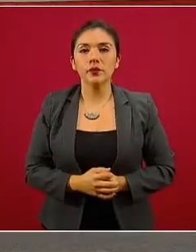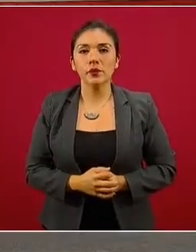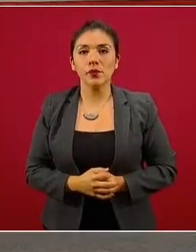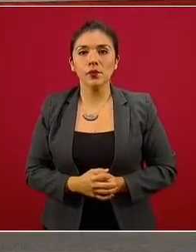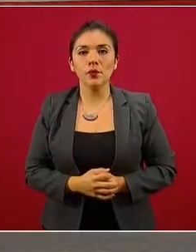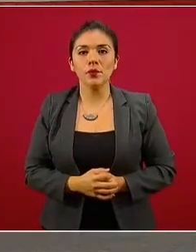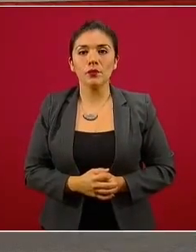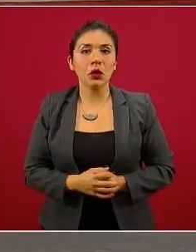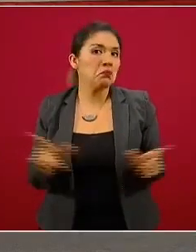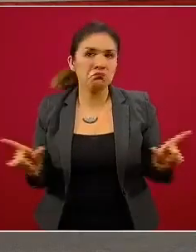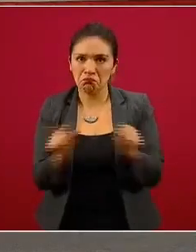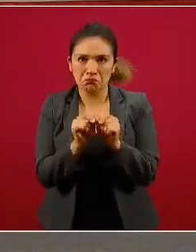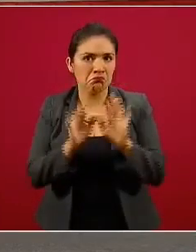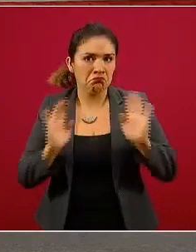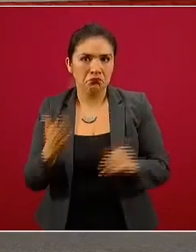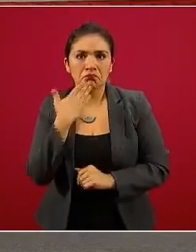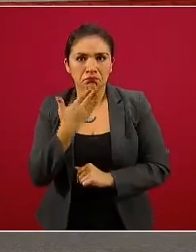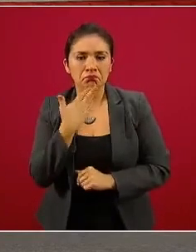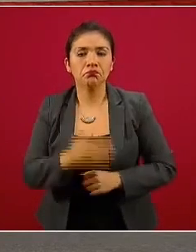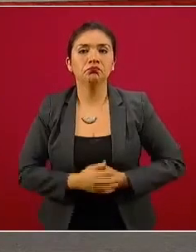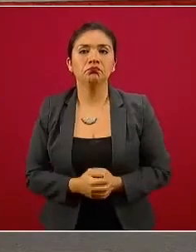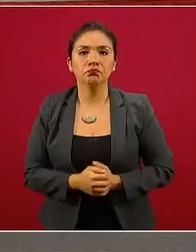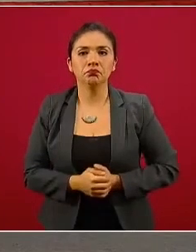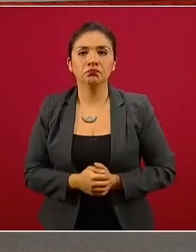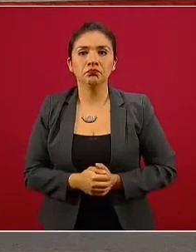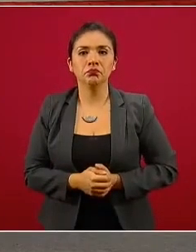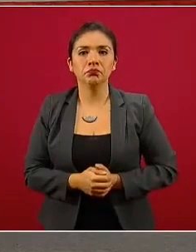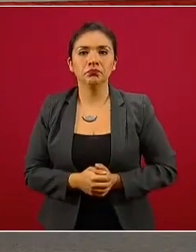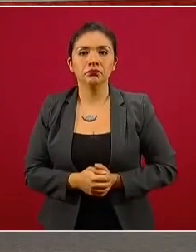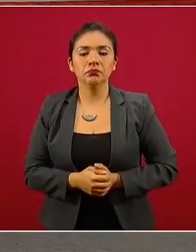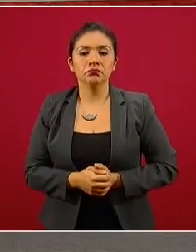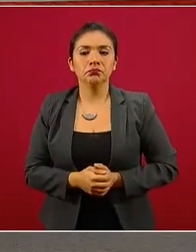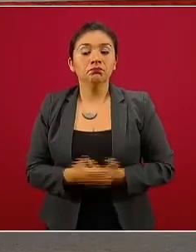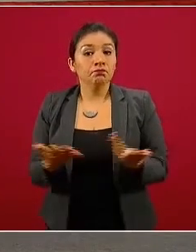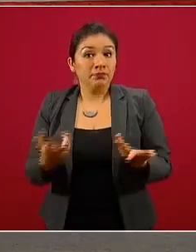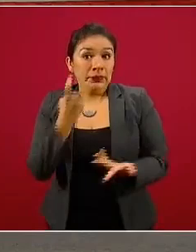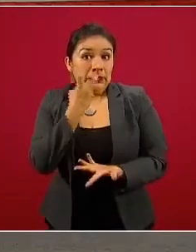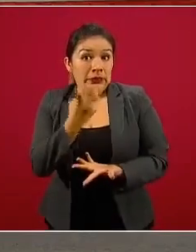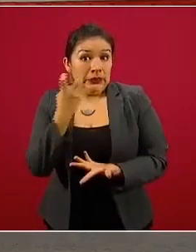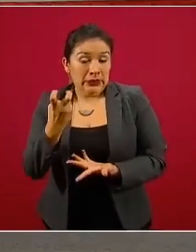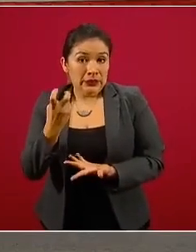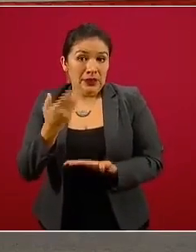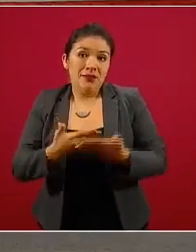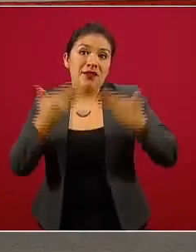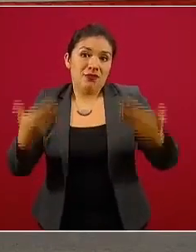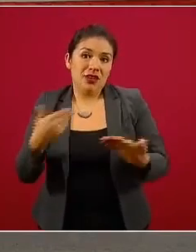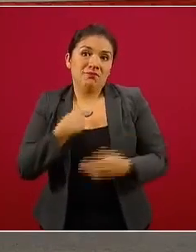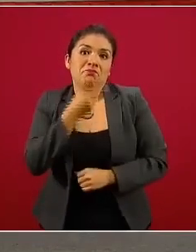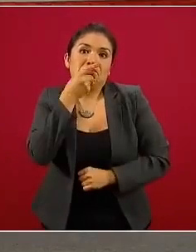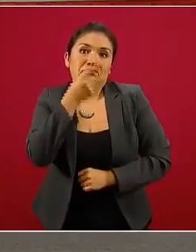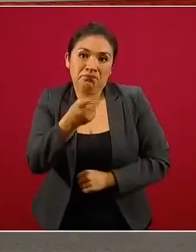Eso es todo. Perfecto. Muy bien, pues esta es la situación que tenemos en este momento.